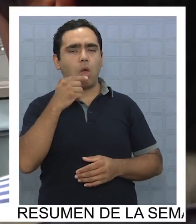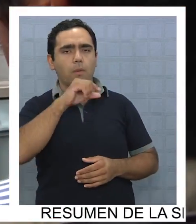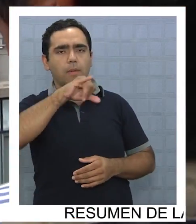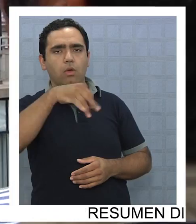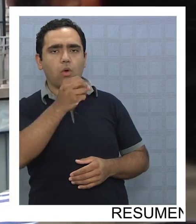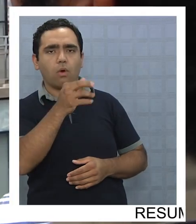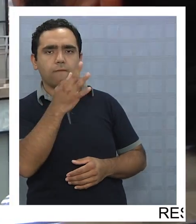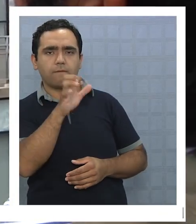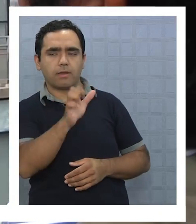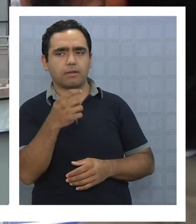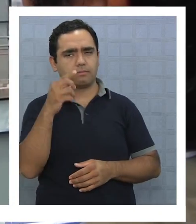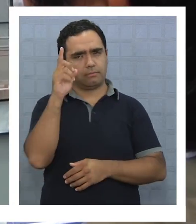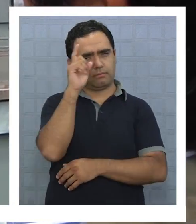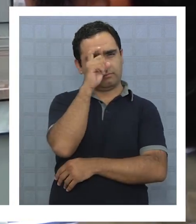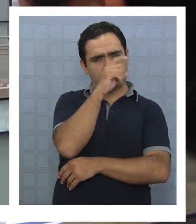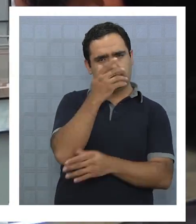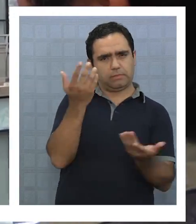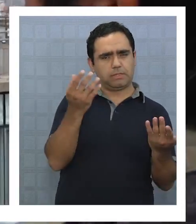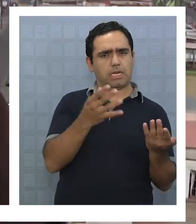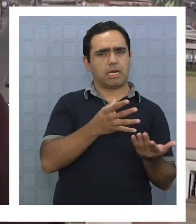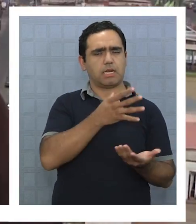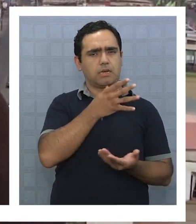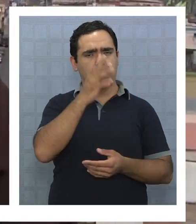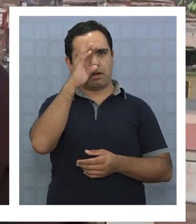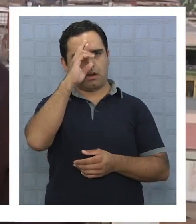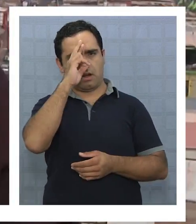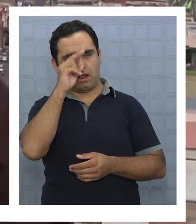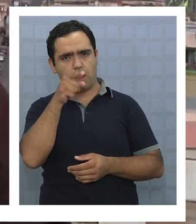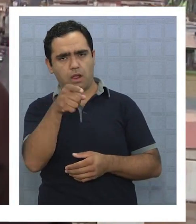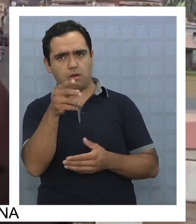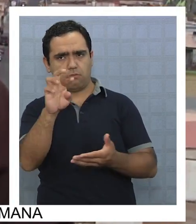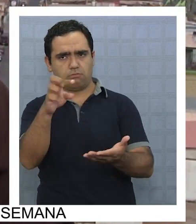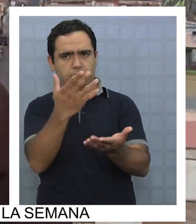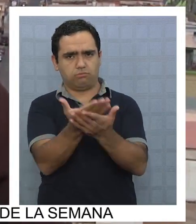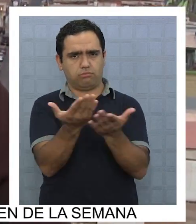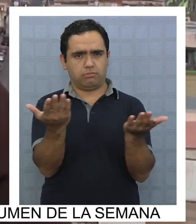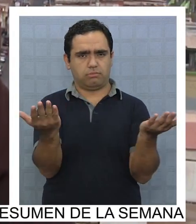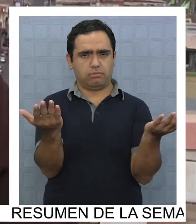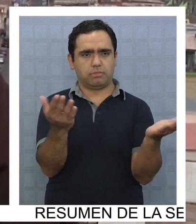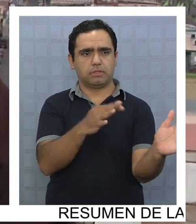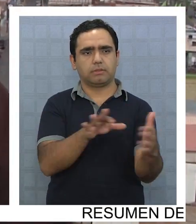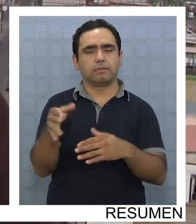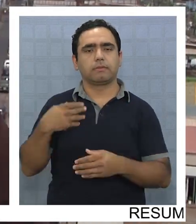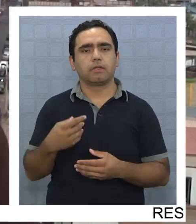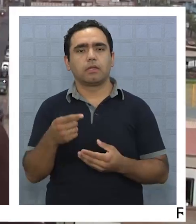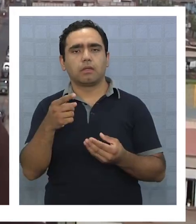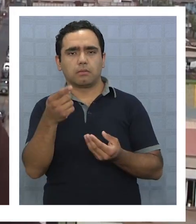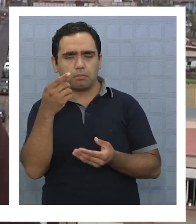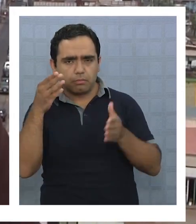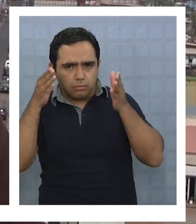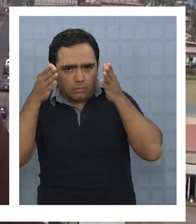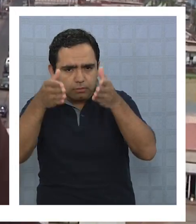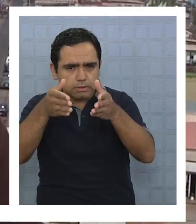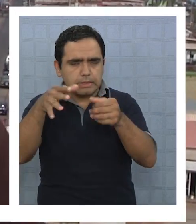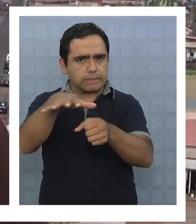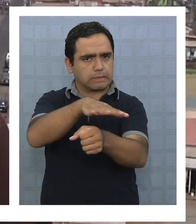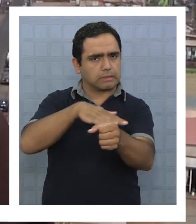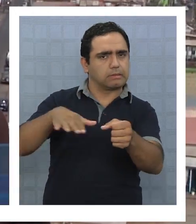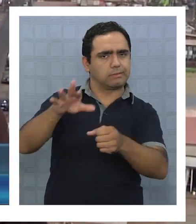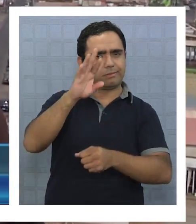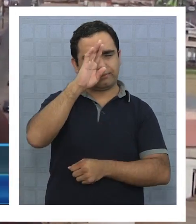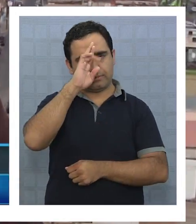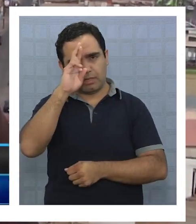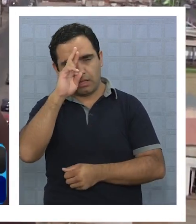confuso dentro de las licitaciones del alcalde Soria. Acá nuevamente estamos focalizados en que ocurren situaciones irregulares